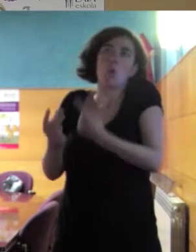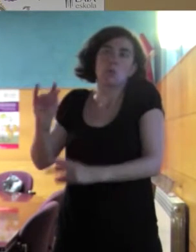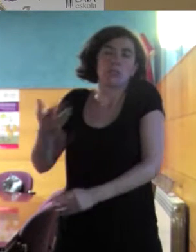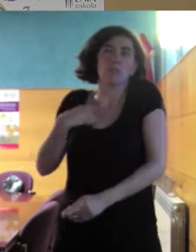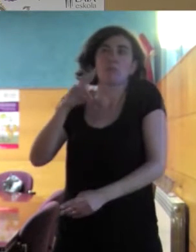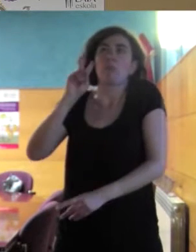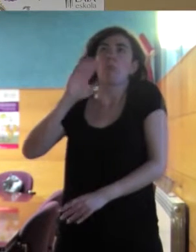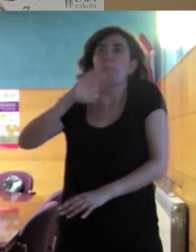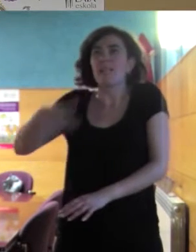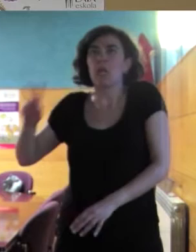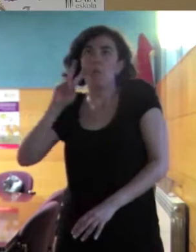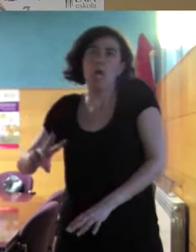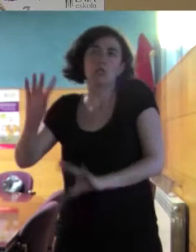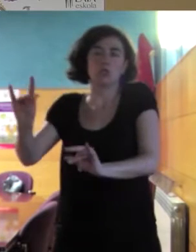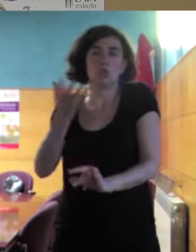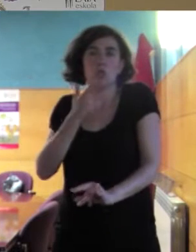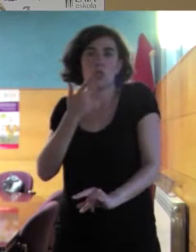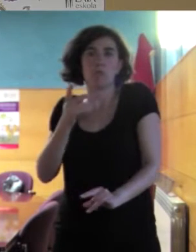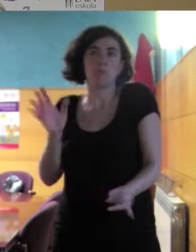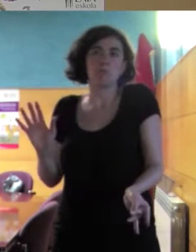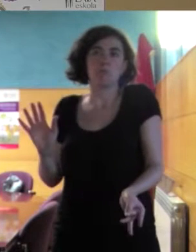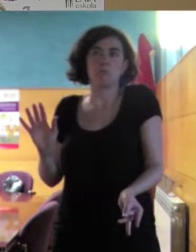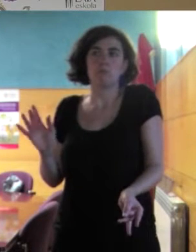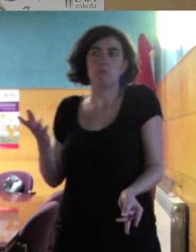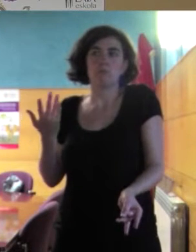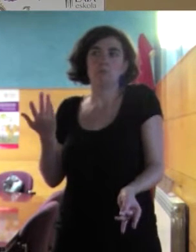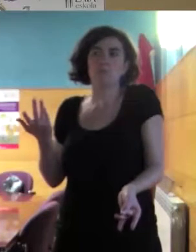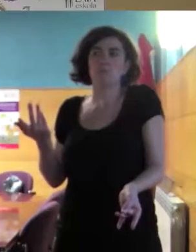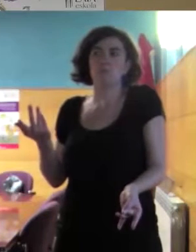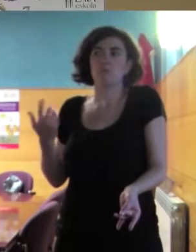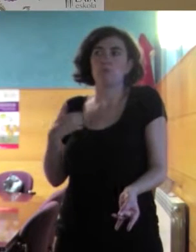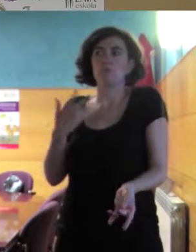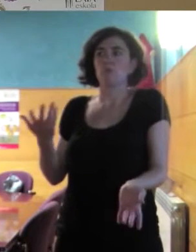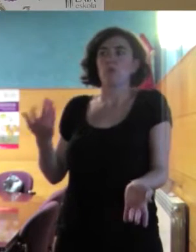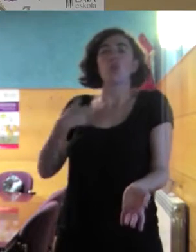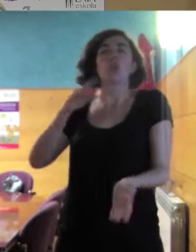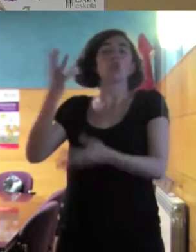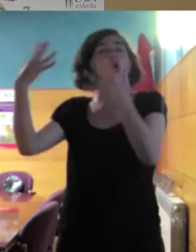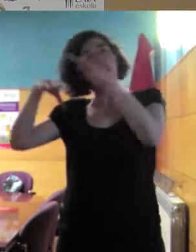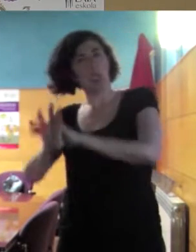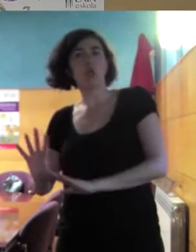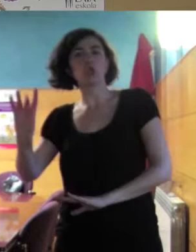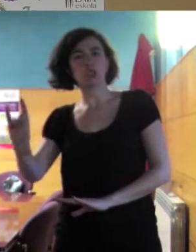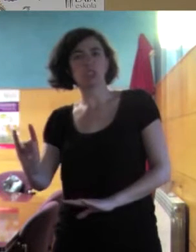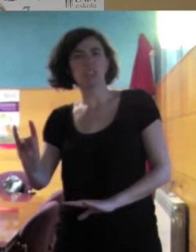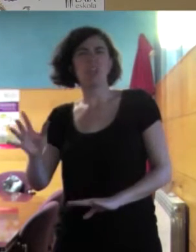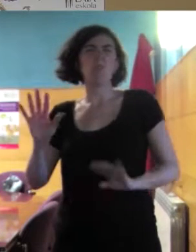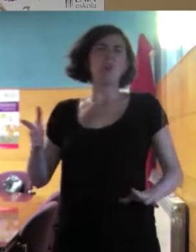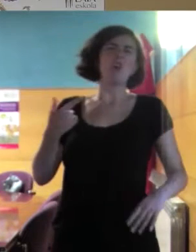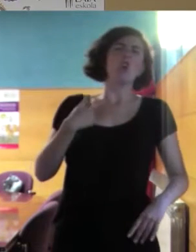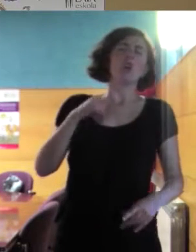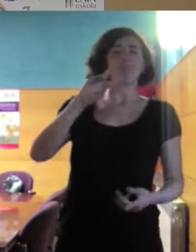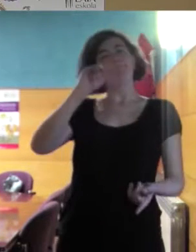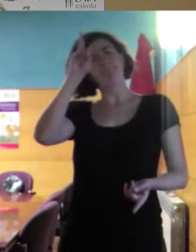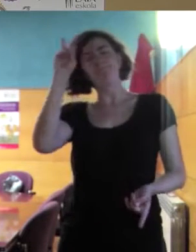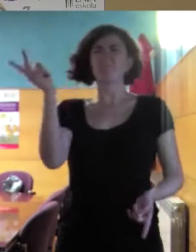paisaje. Si hago esto, me estoy integrando, decimos. Berry dice, esto es el cuadro de la integración. Claro, si yo digo, no, mire, yo